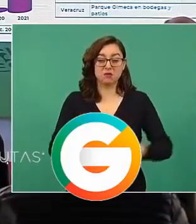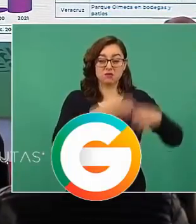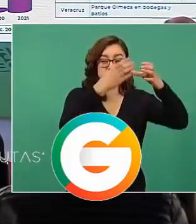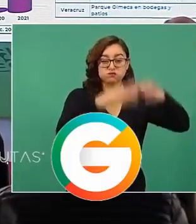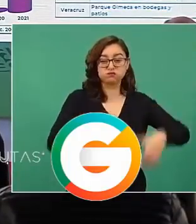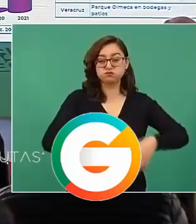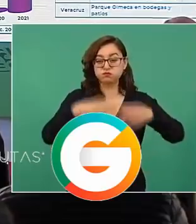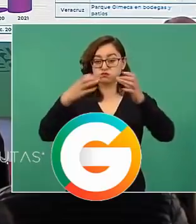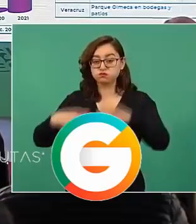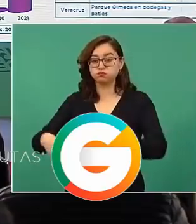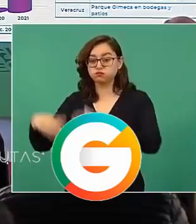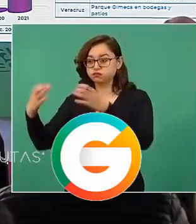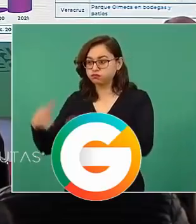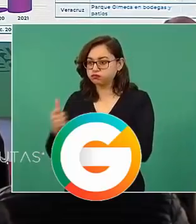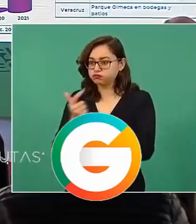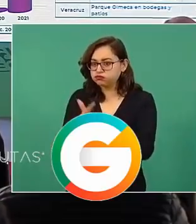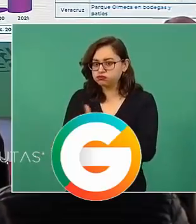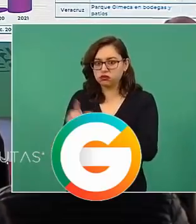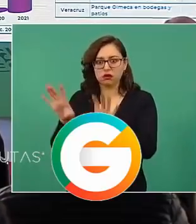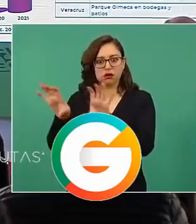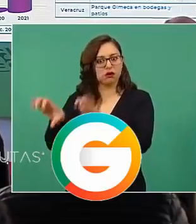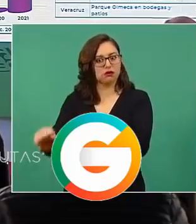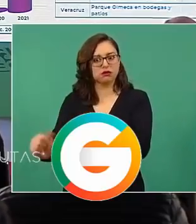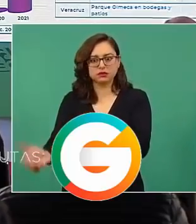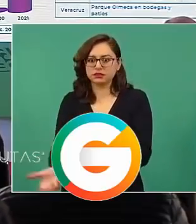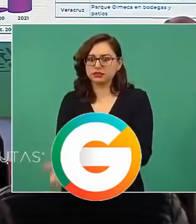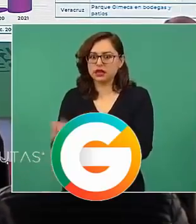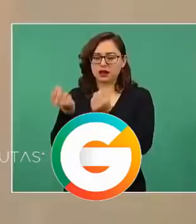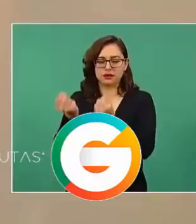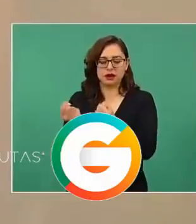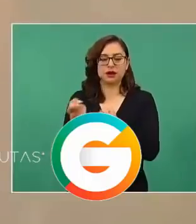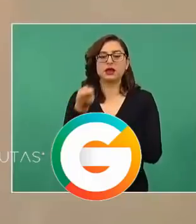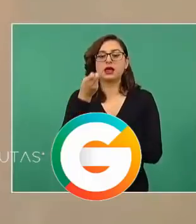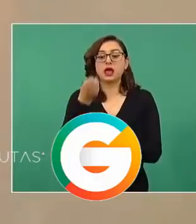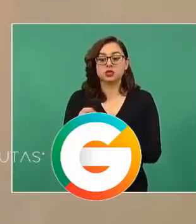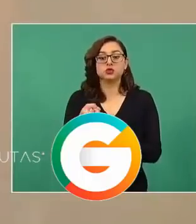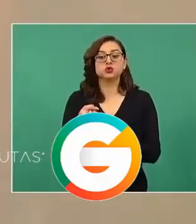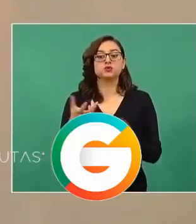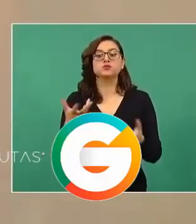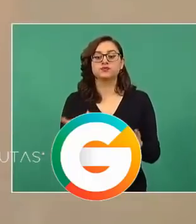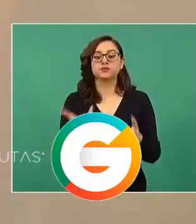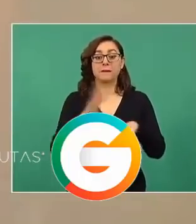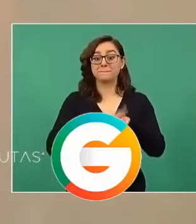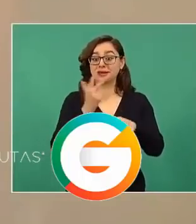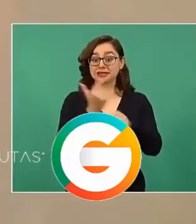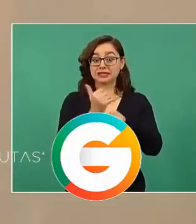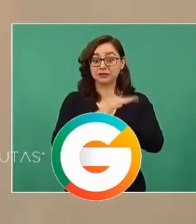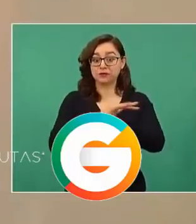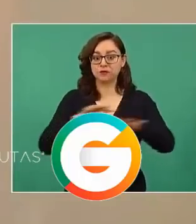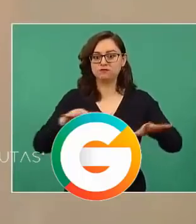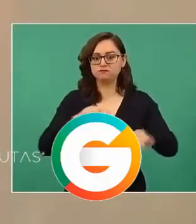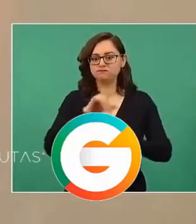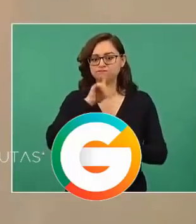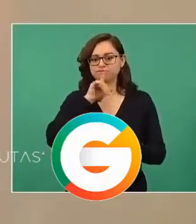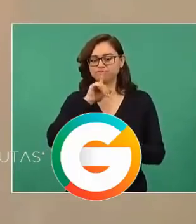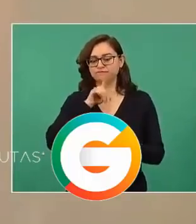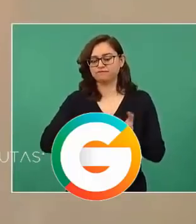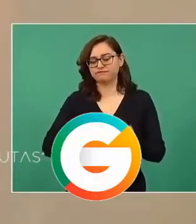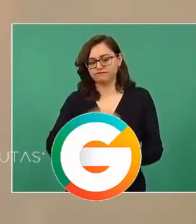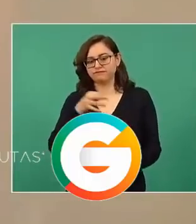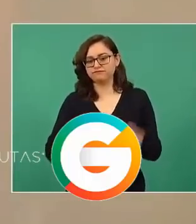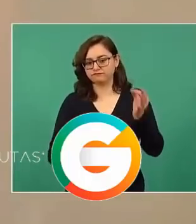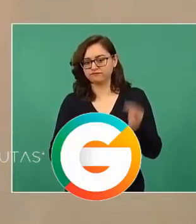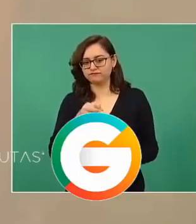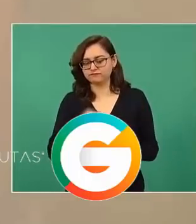Y bueno, eso es todo lo que se está haciendo con respecto a madera. No se puede dar más información todavía porque está en el proceso de judicialización.